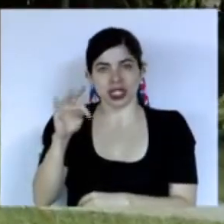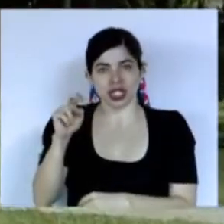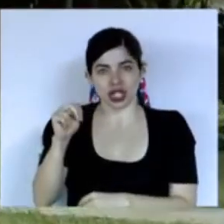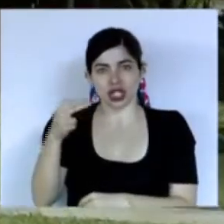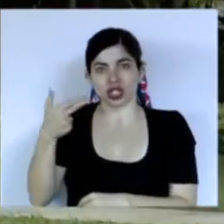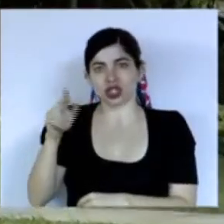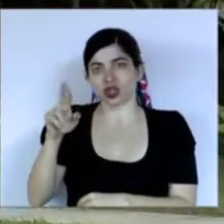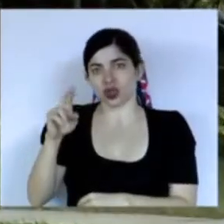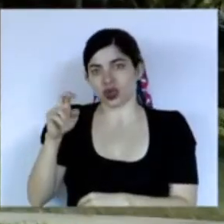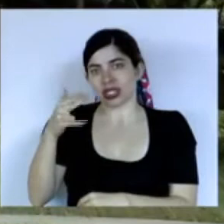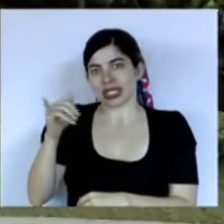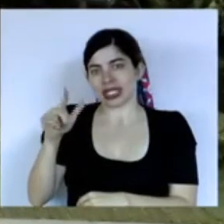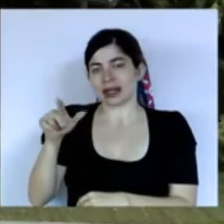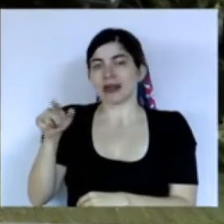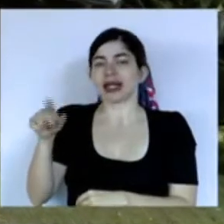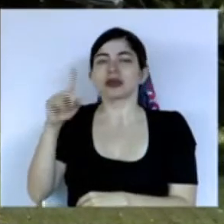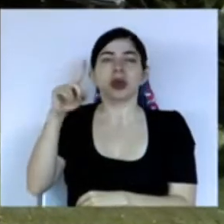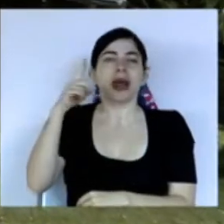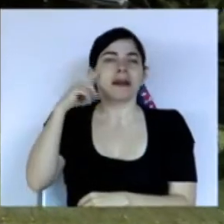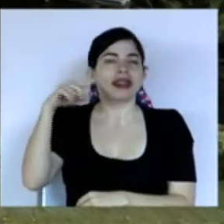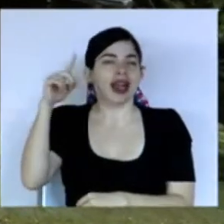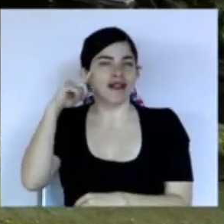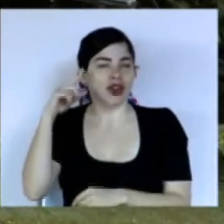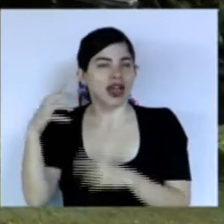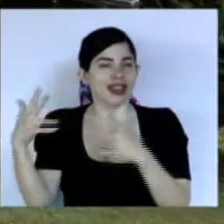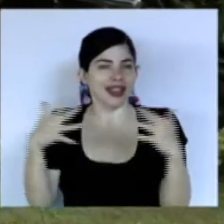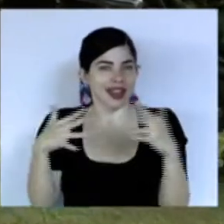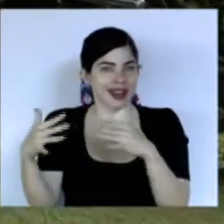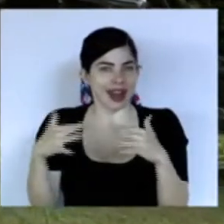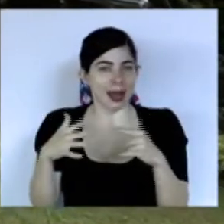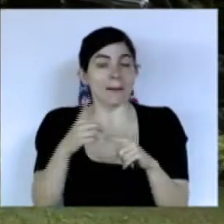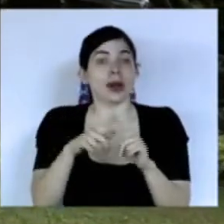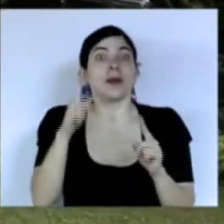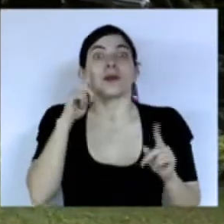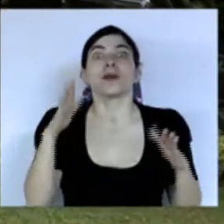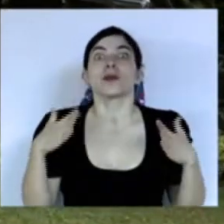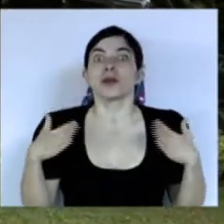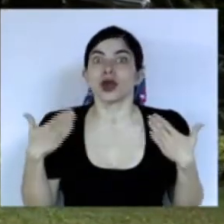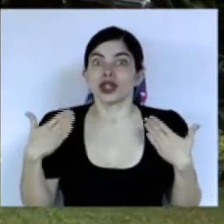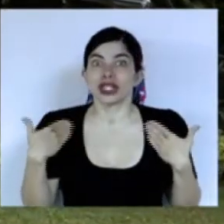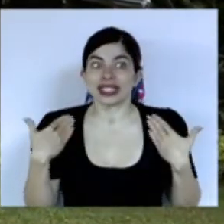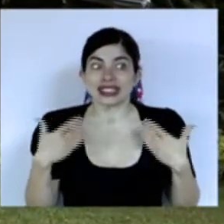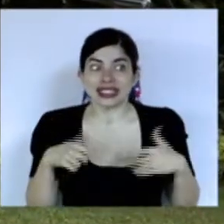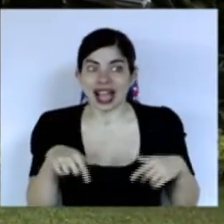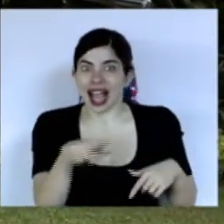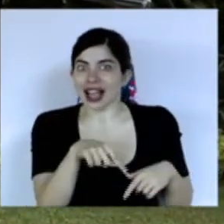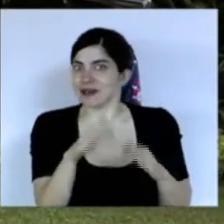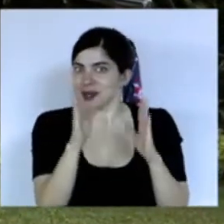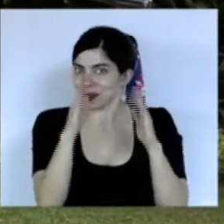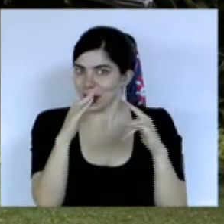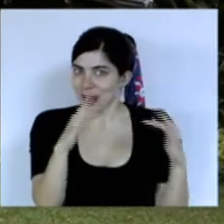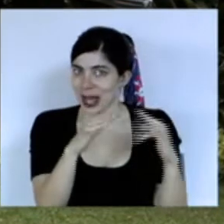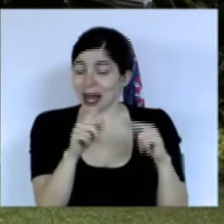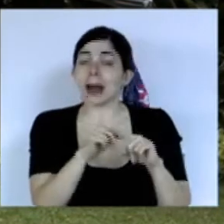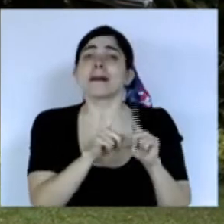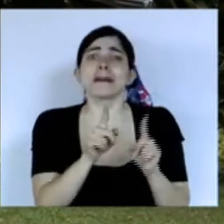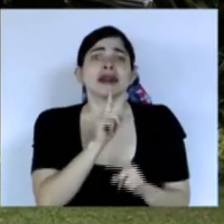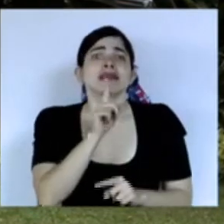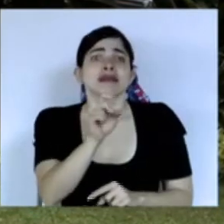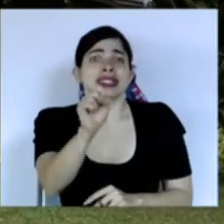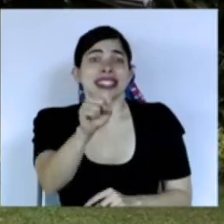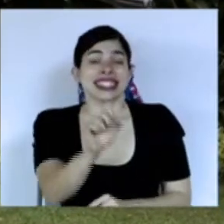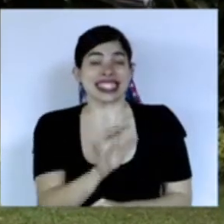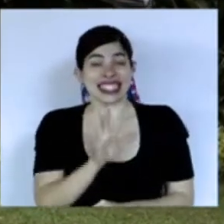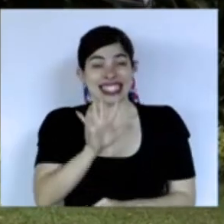bueno eso es una metáfora de guerra dichosamente en nuestro caso no la hay pero ciertamente los